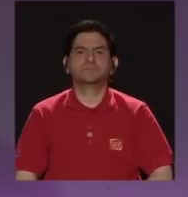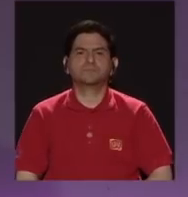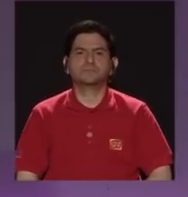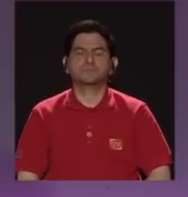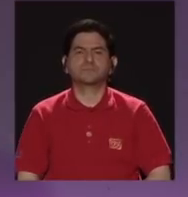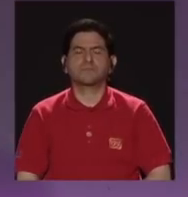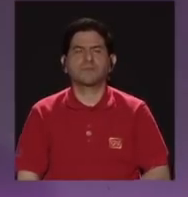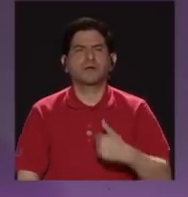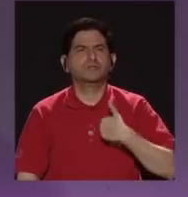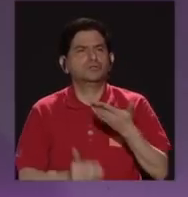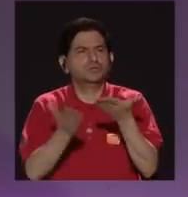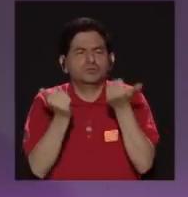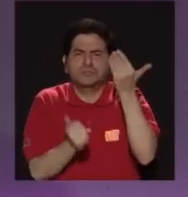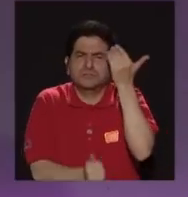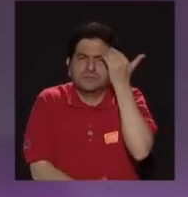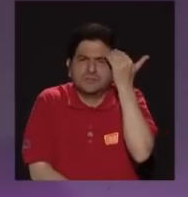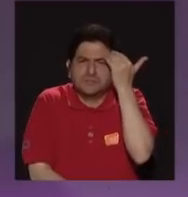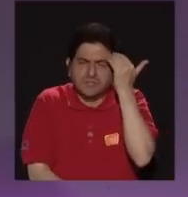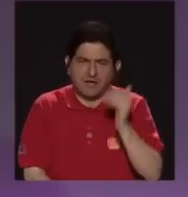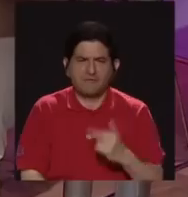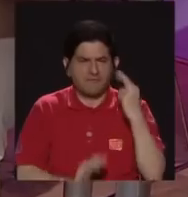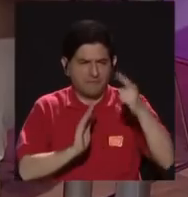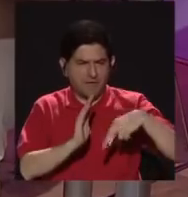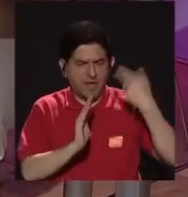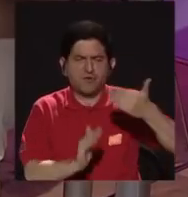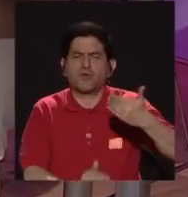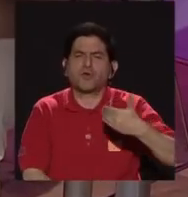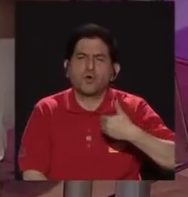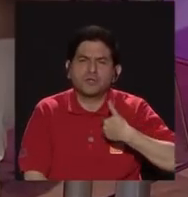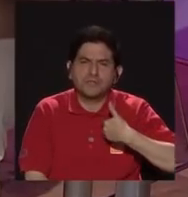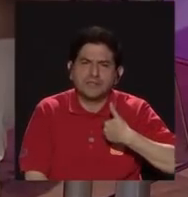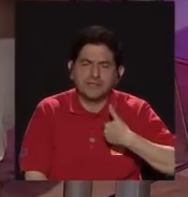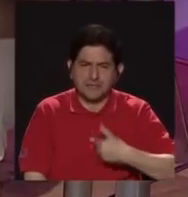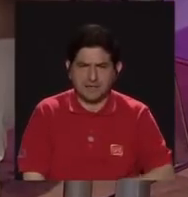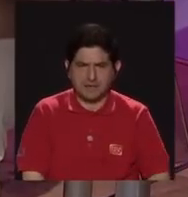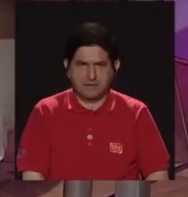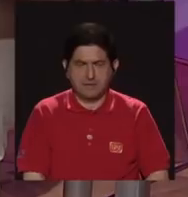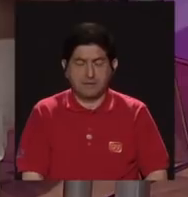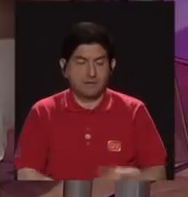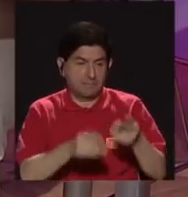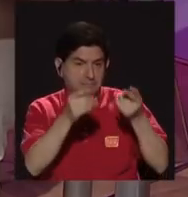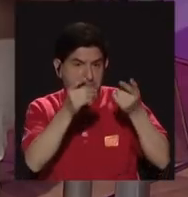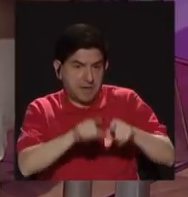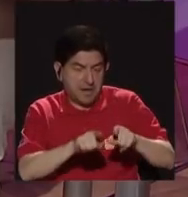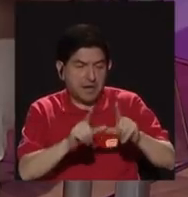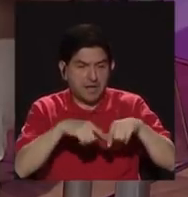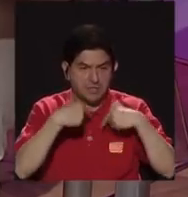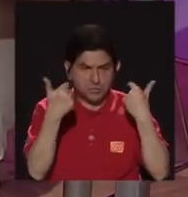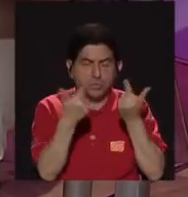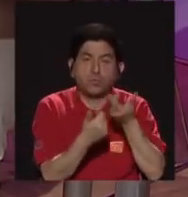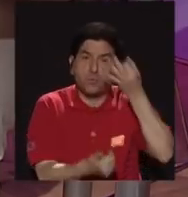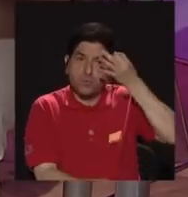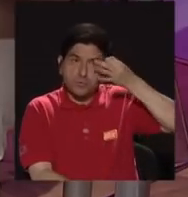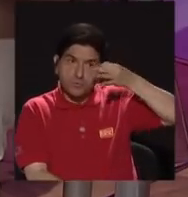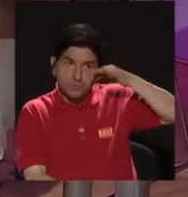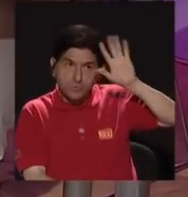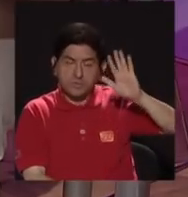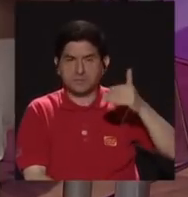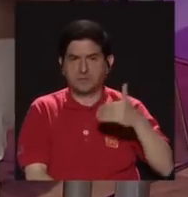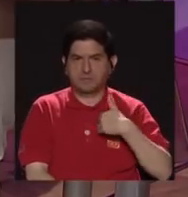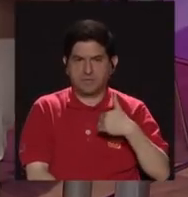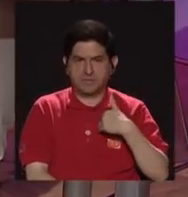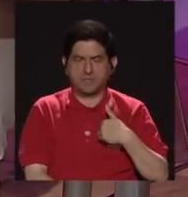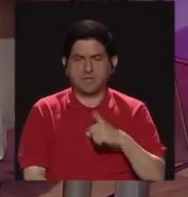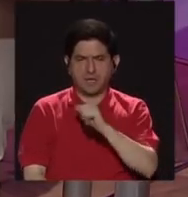Yo quisiera saber qué papel están jugando los sectores que supuestamente deberían tener